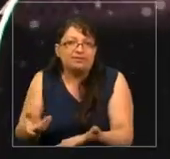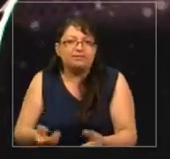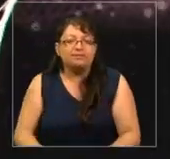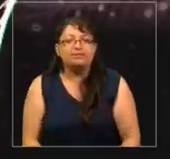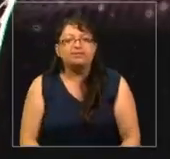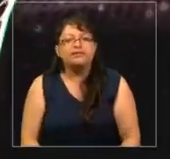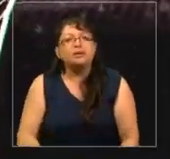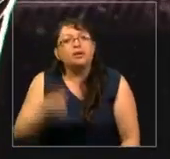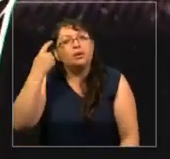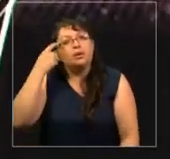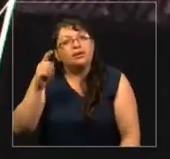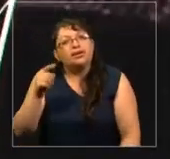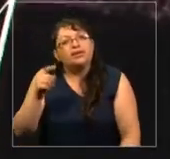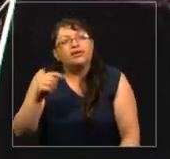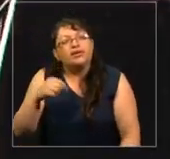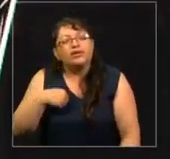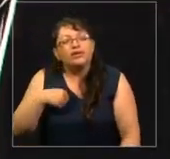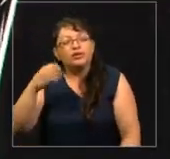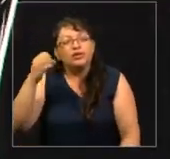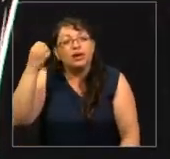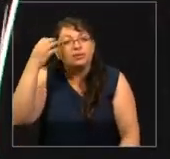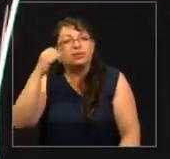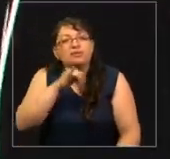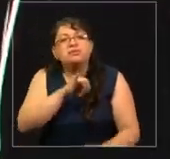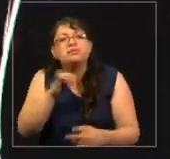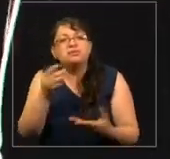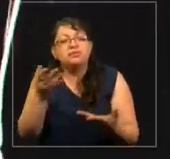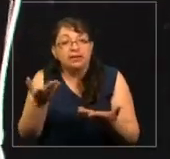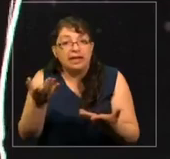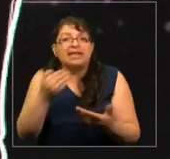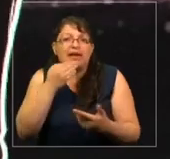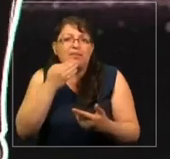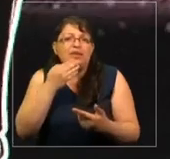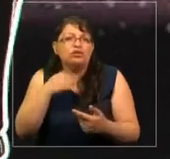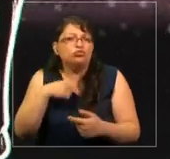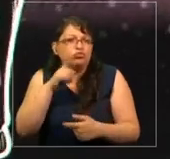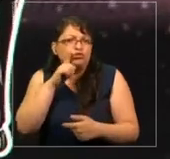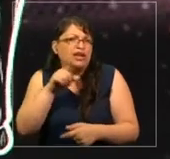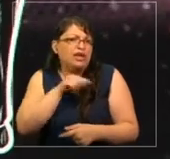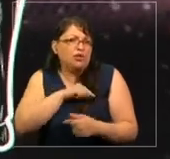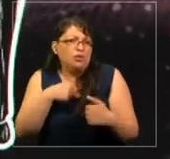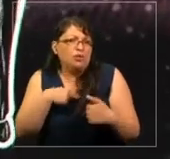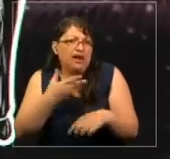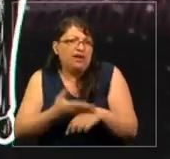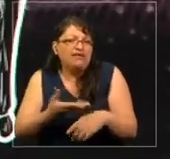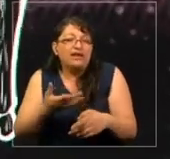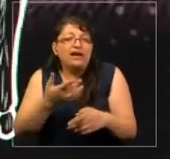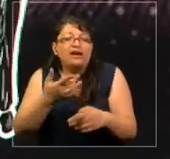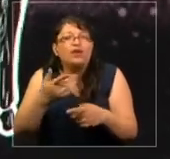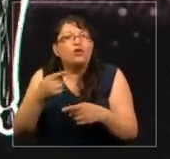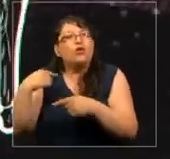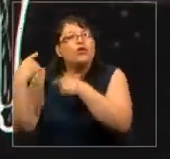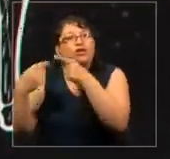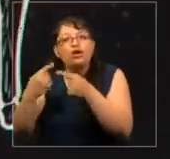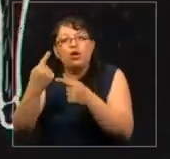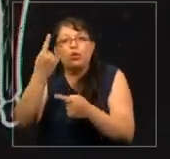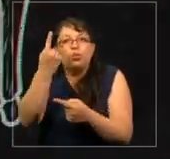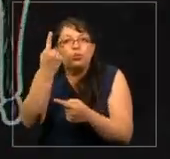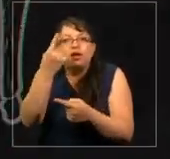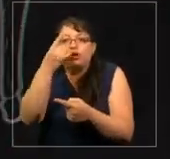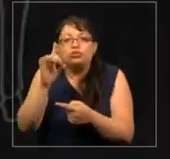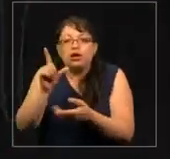Pero aprendí poco después que yo también tenía culpa en solo tener una historia de un lugar.